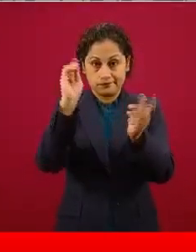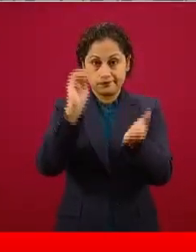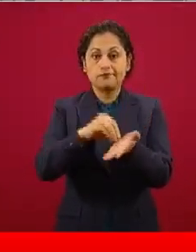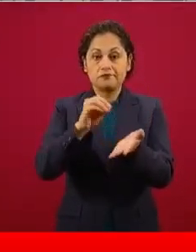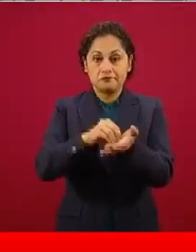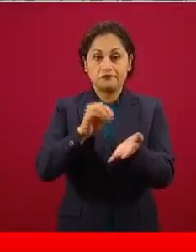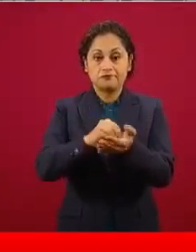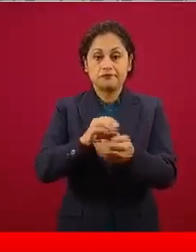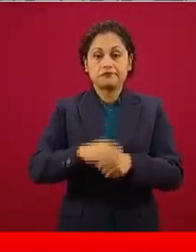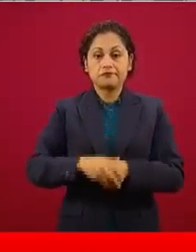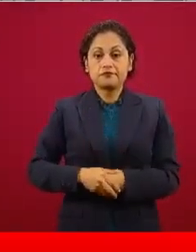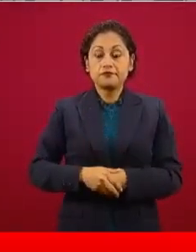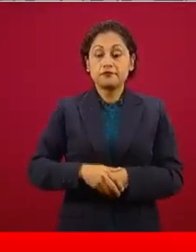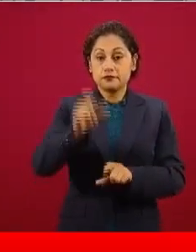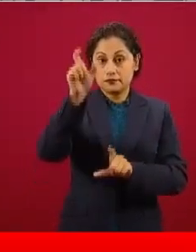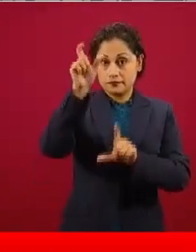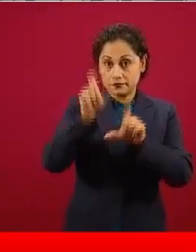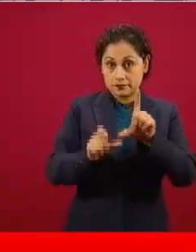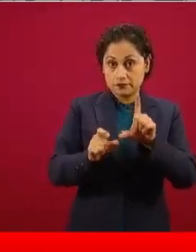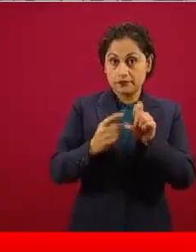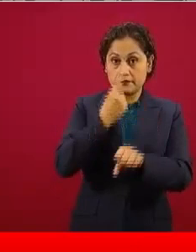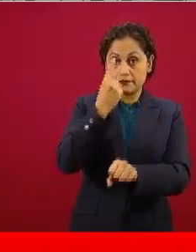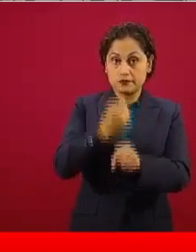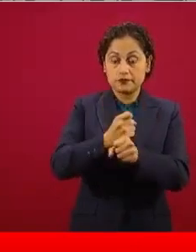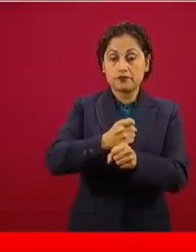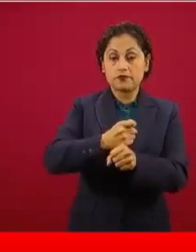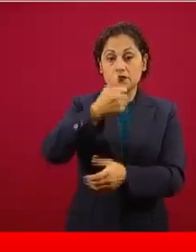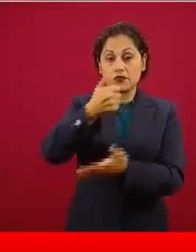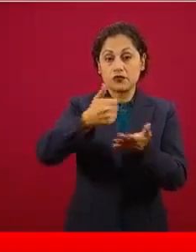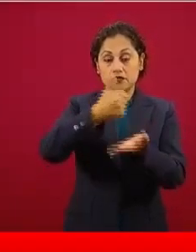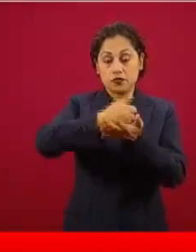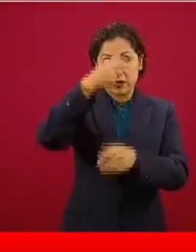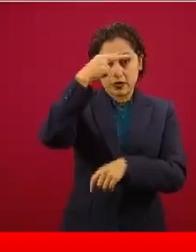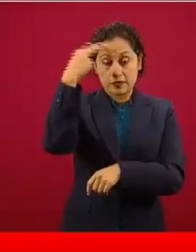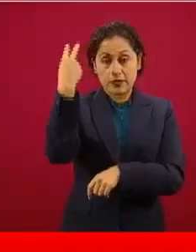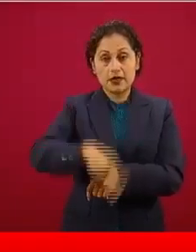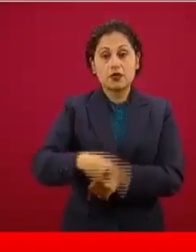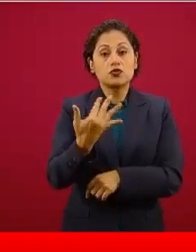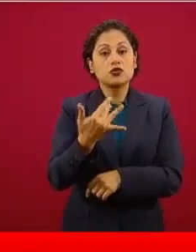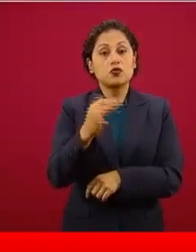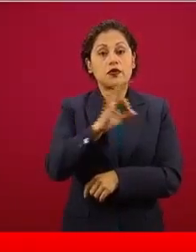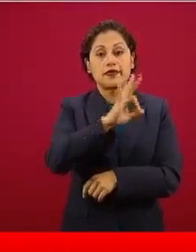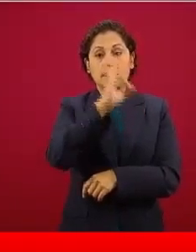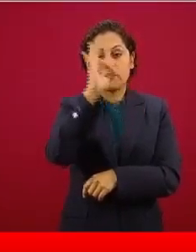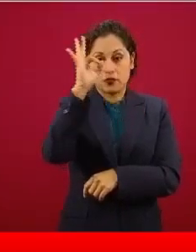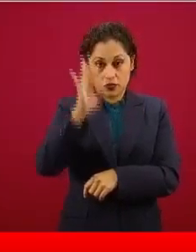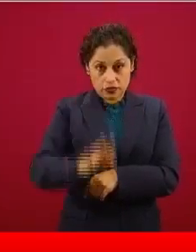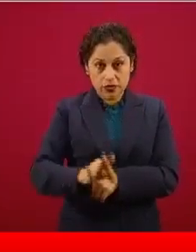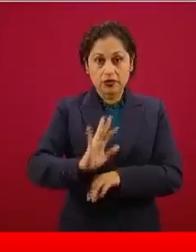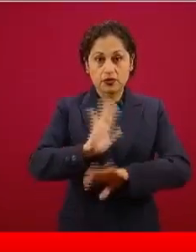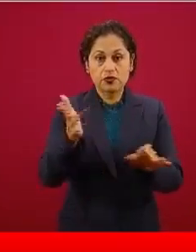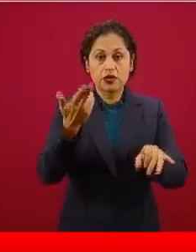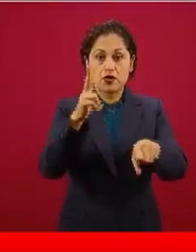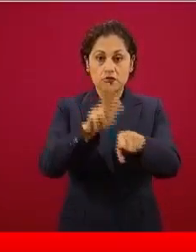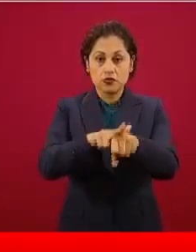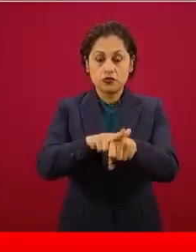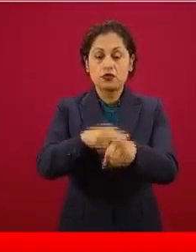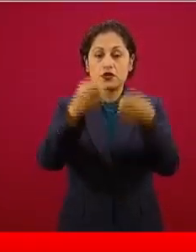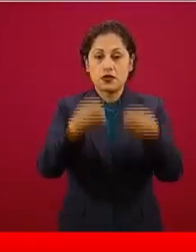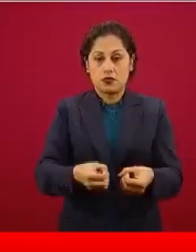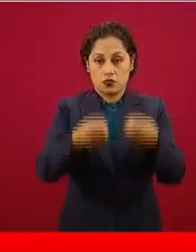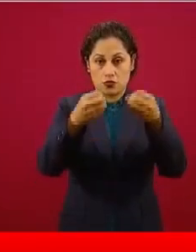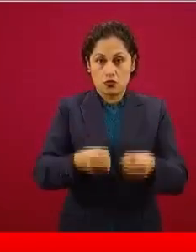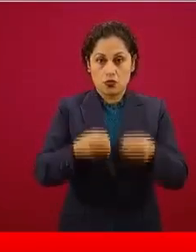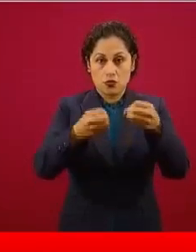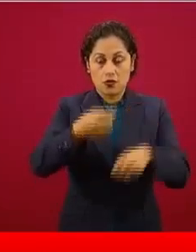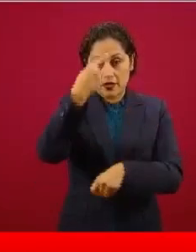La primera barra es la de la Ciudad de México, donde 50 por ciento de la ocupación hospitalaria está en este momento siendo utilizada para atender